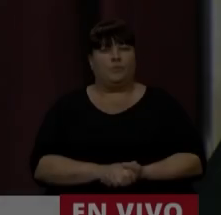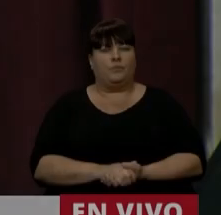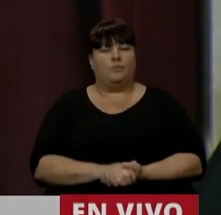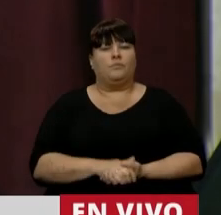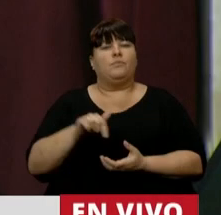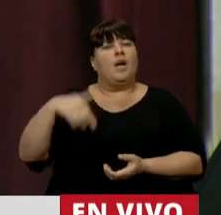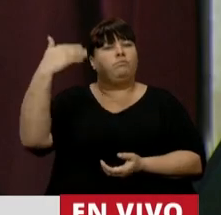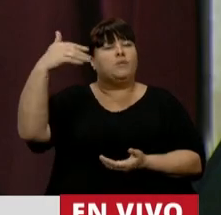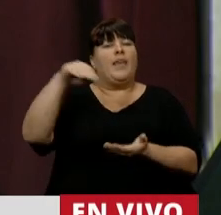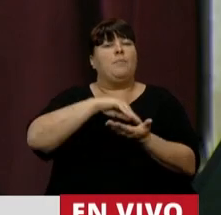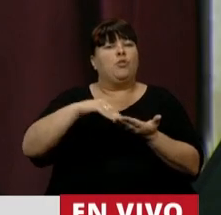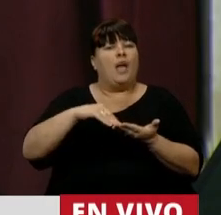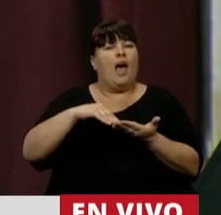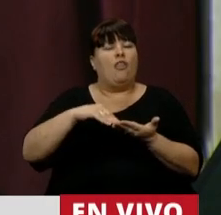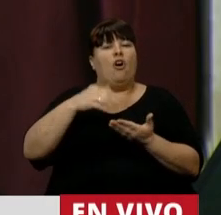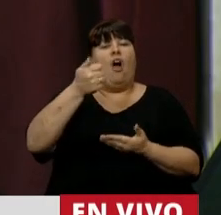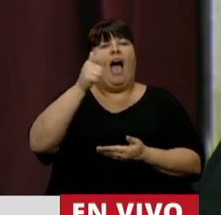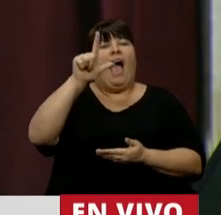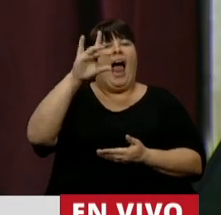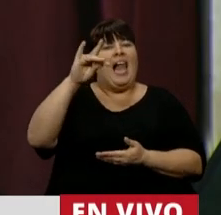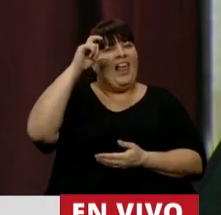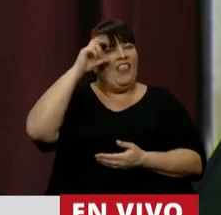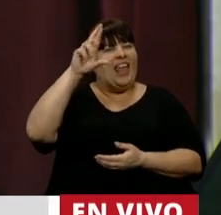Tiene la palabra el diputado Juan Carlos Alderete.